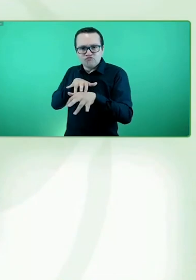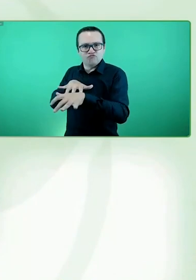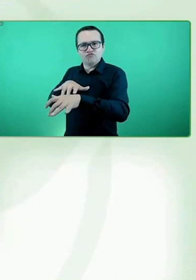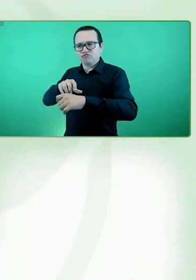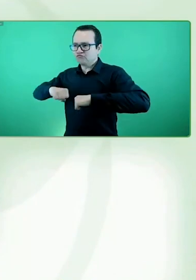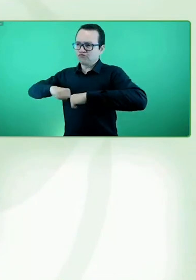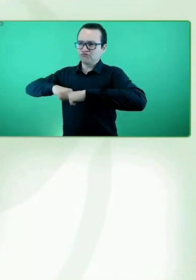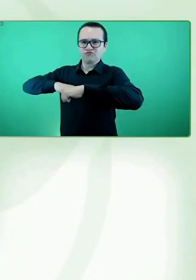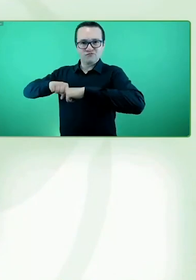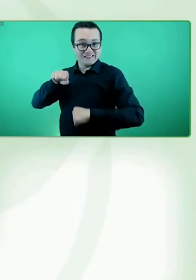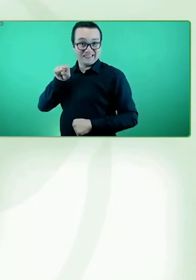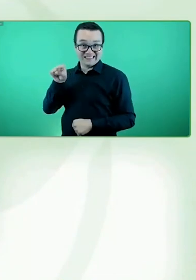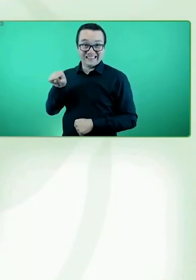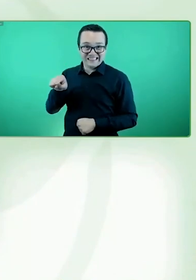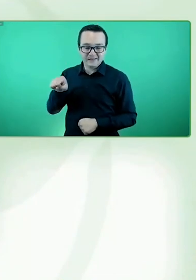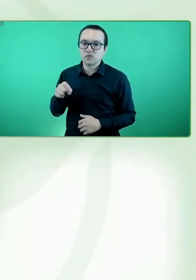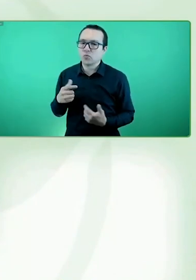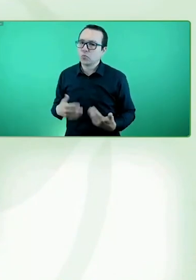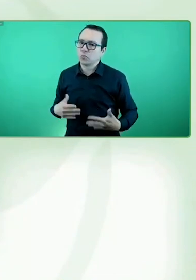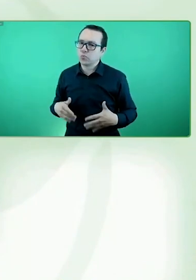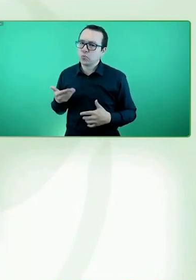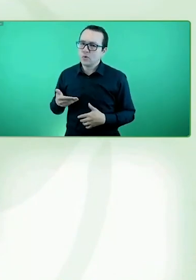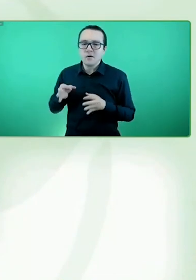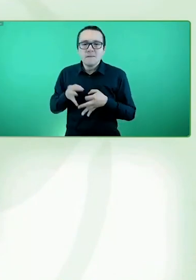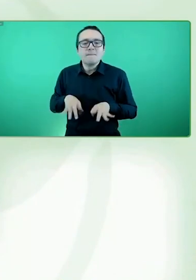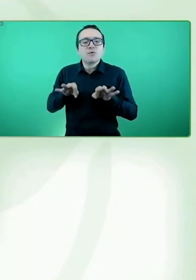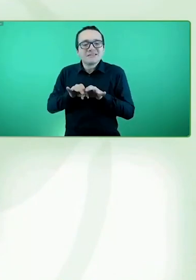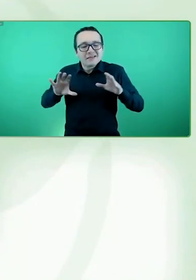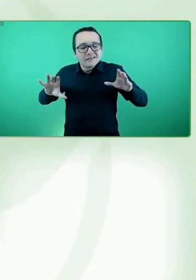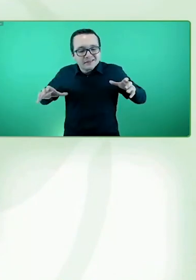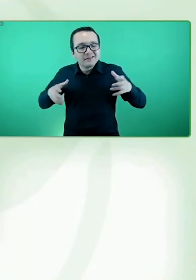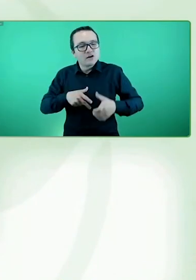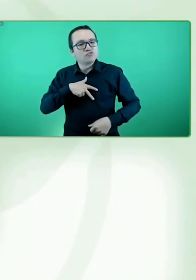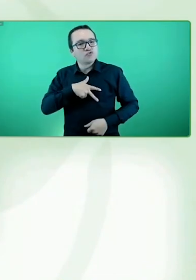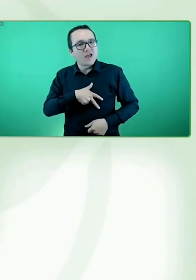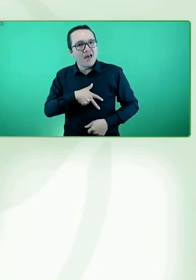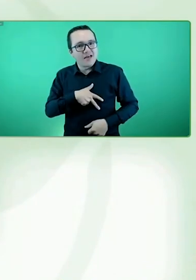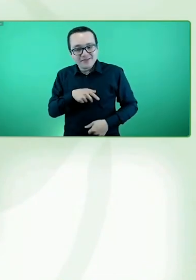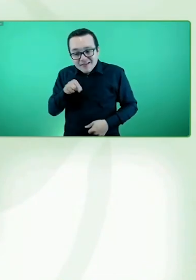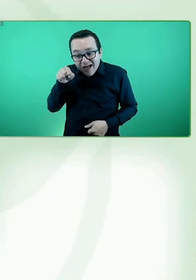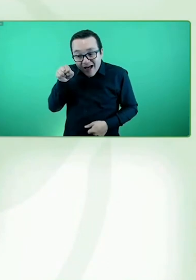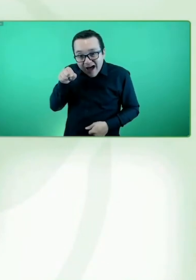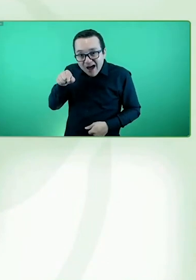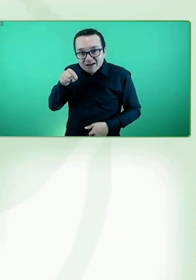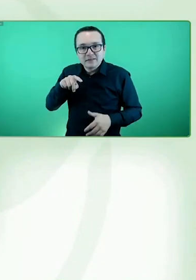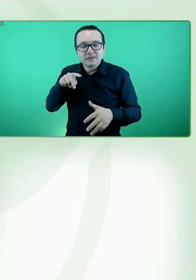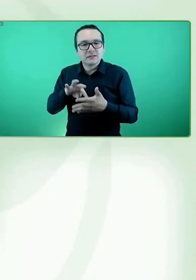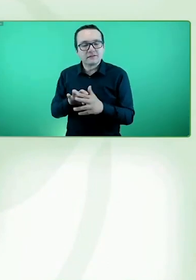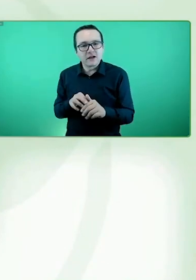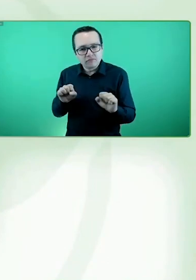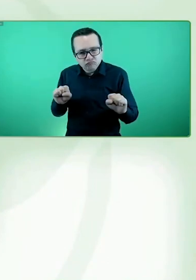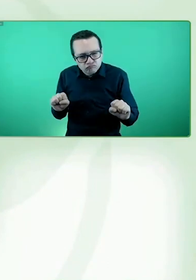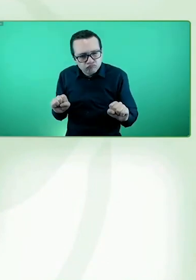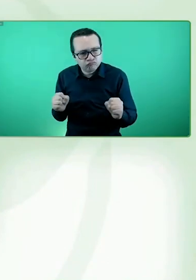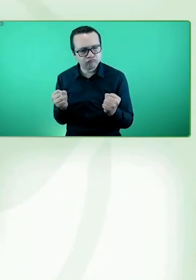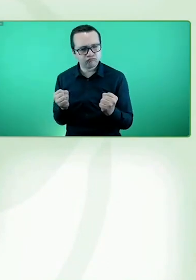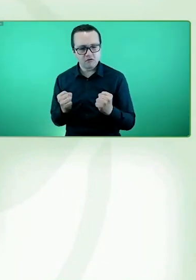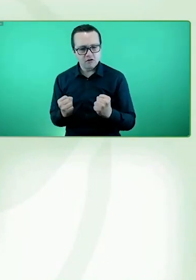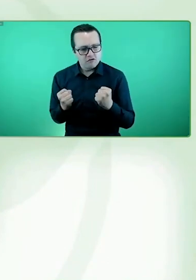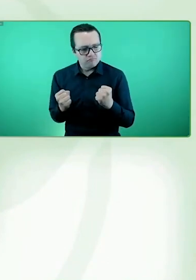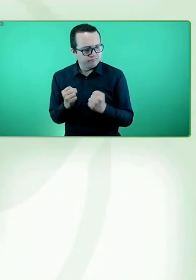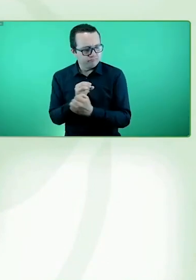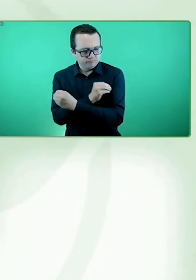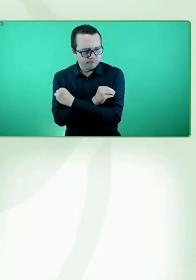no sería de la sociedad civil si no estuviera bien vertebrada, bien fortalecida, con formación y